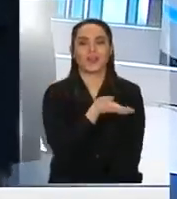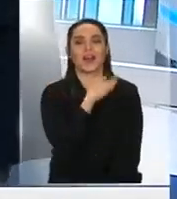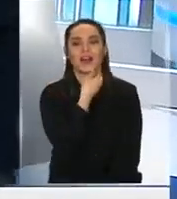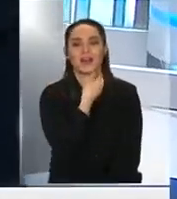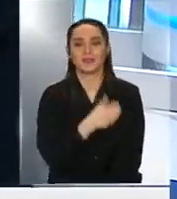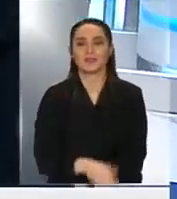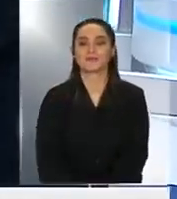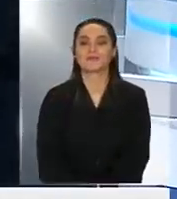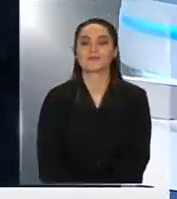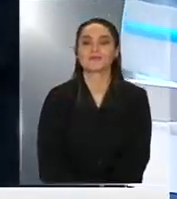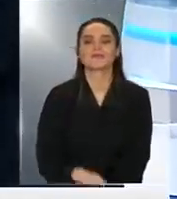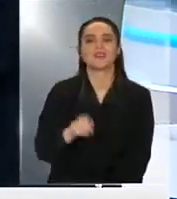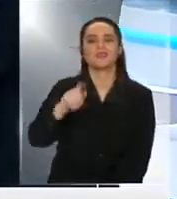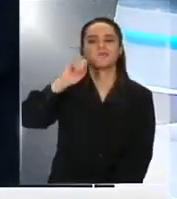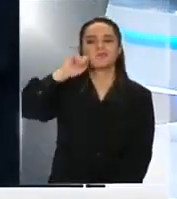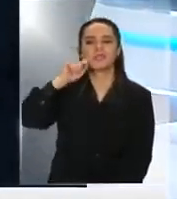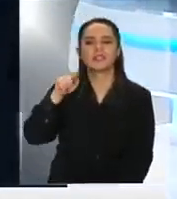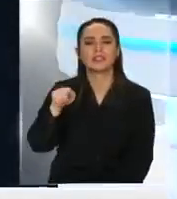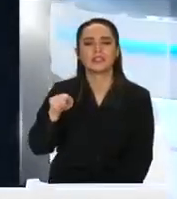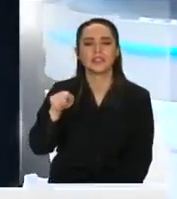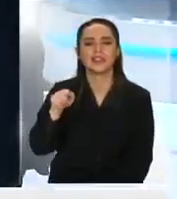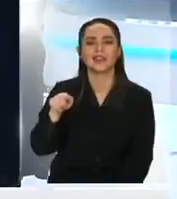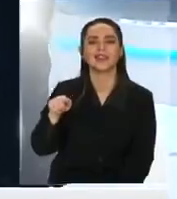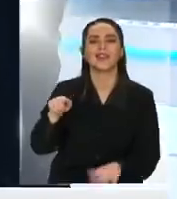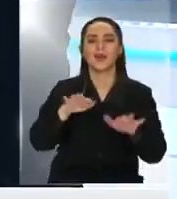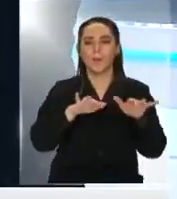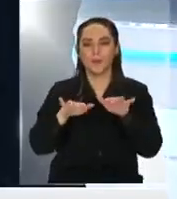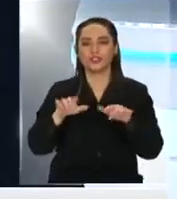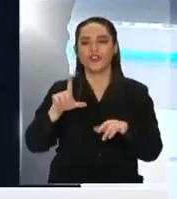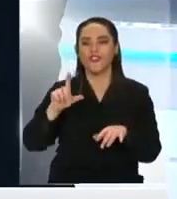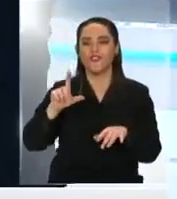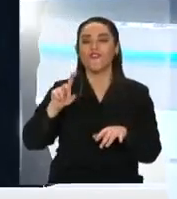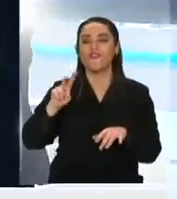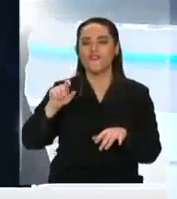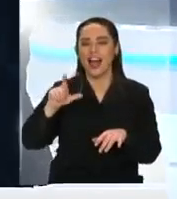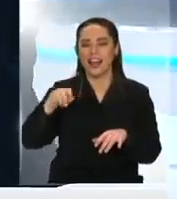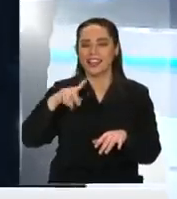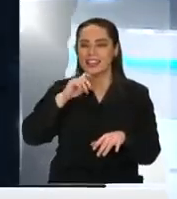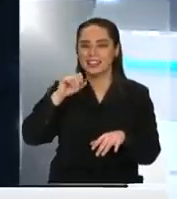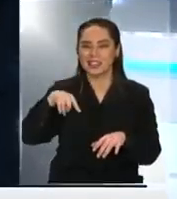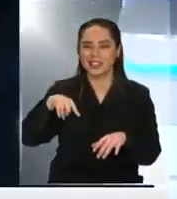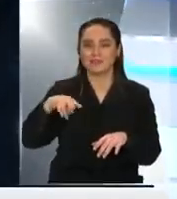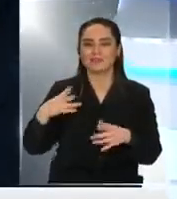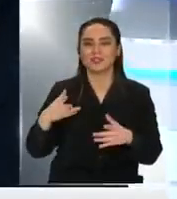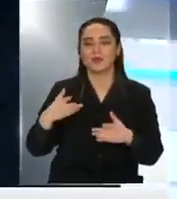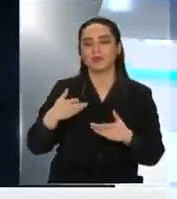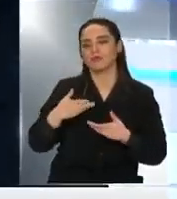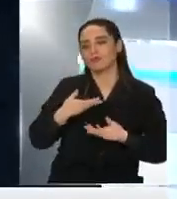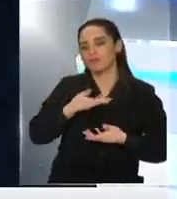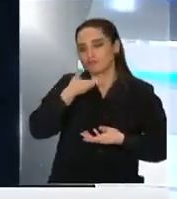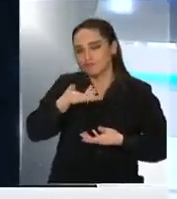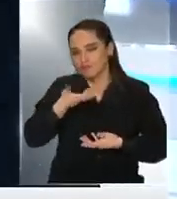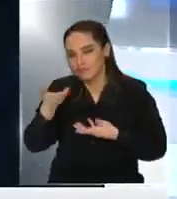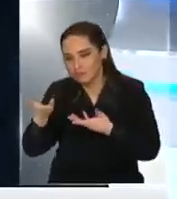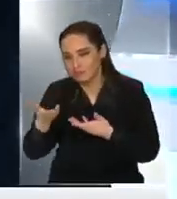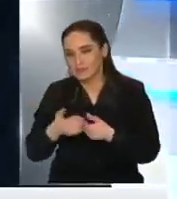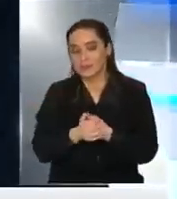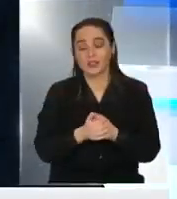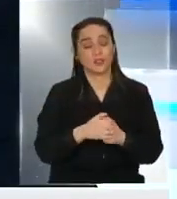¿Qué significa que Valentín Trujillo te diga esas palabras? Me llena de emoción y de orgullo porque